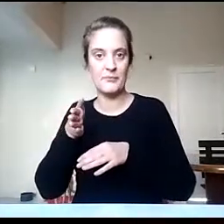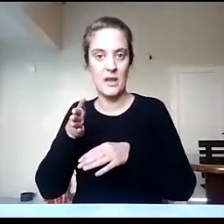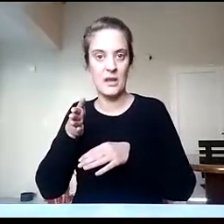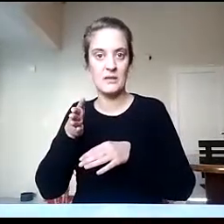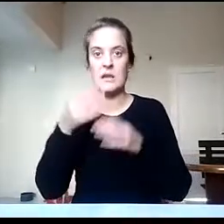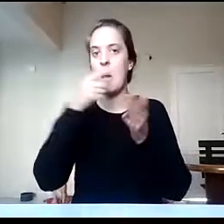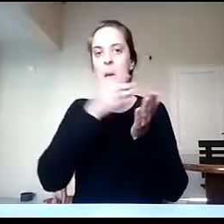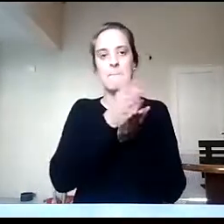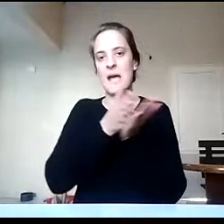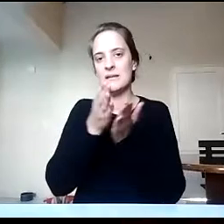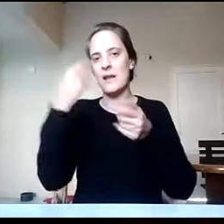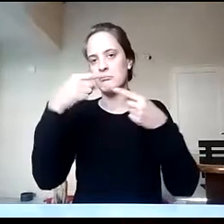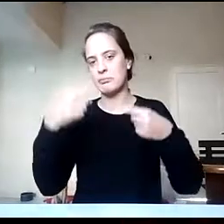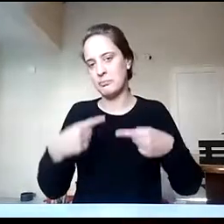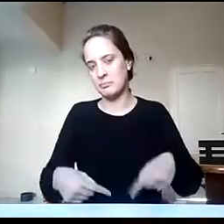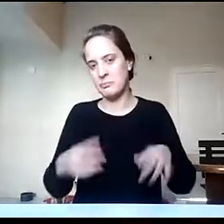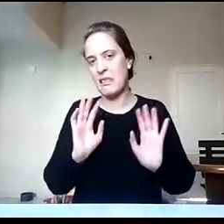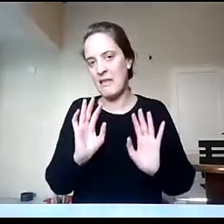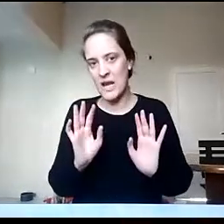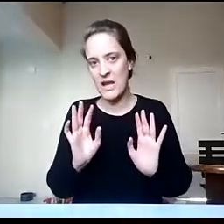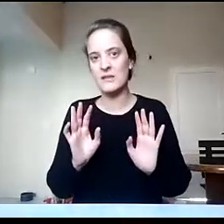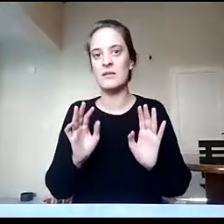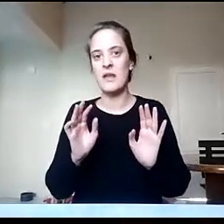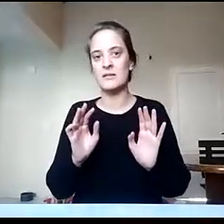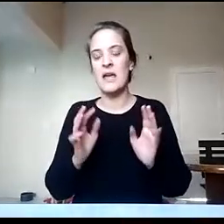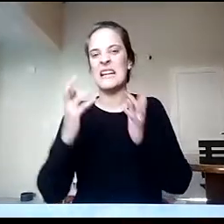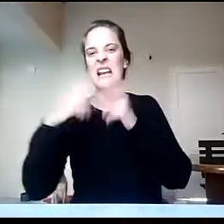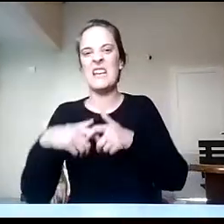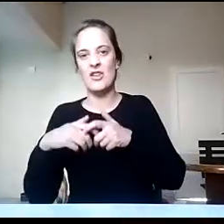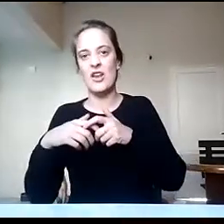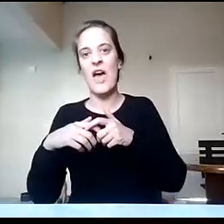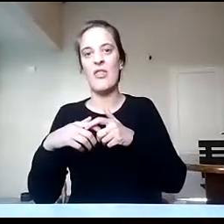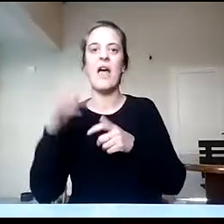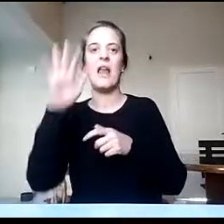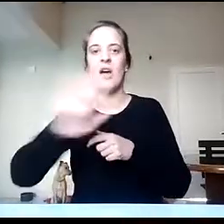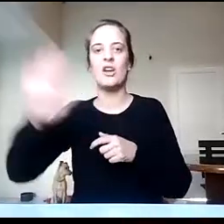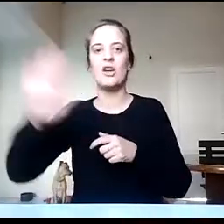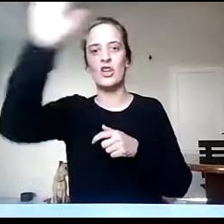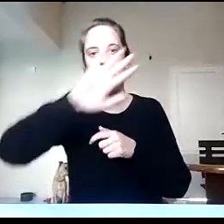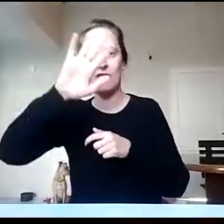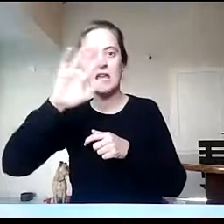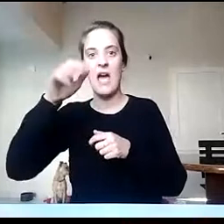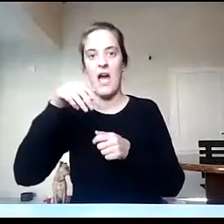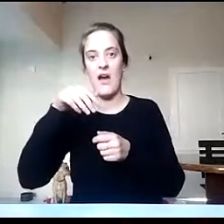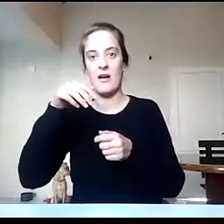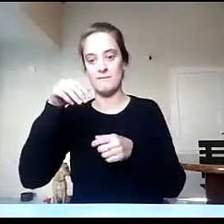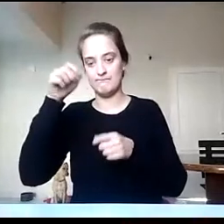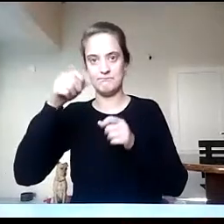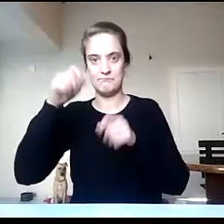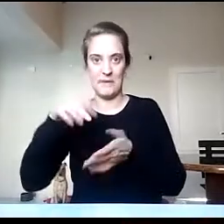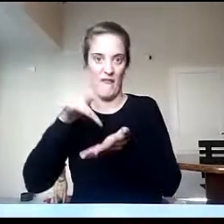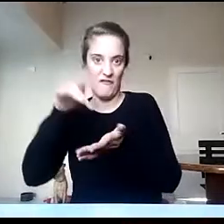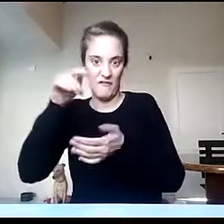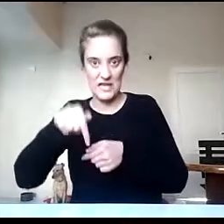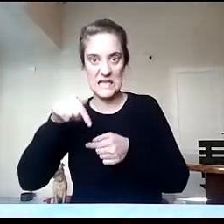tienen que ver con la formación disciplinar, que tengan que ver con la geografía física, con la geografía económica, pero bueno, cada uno de